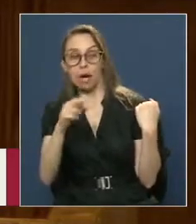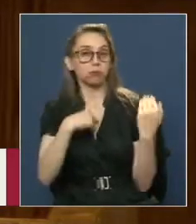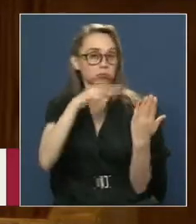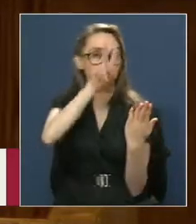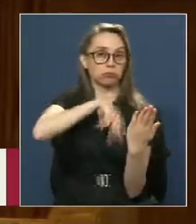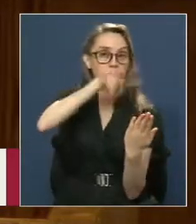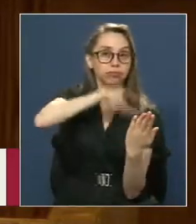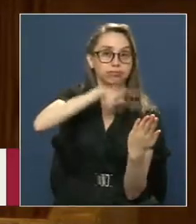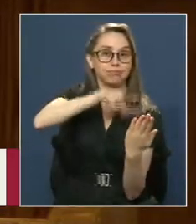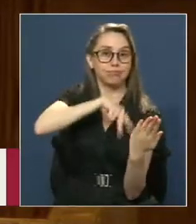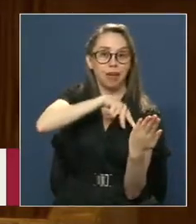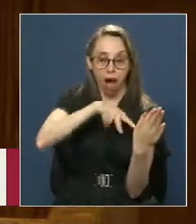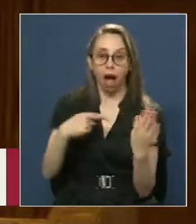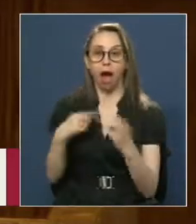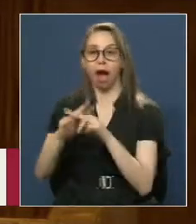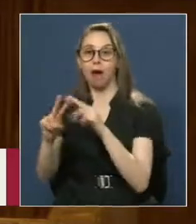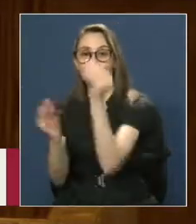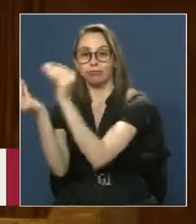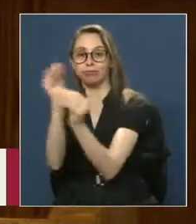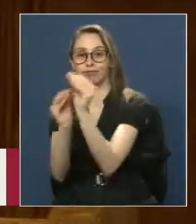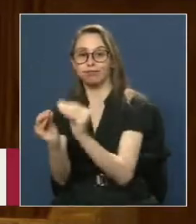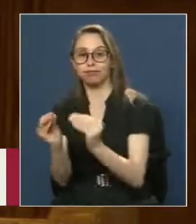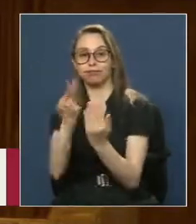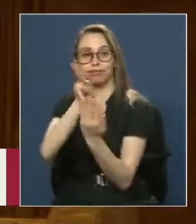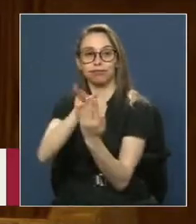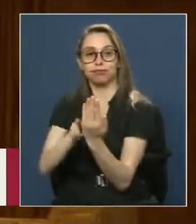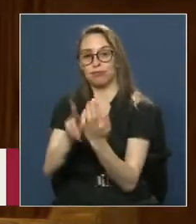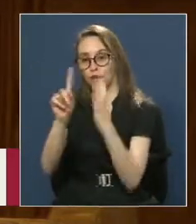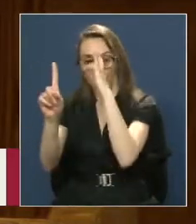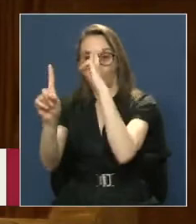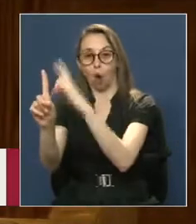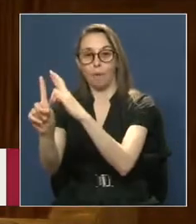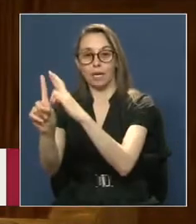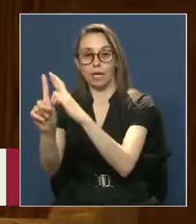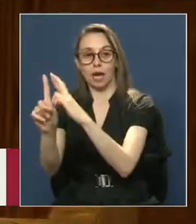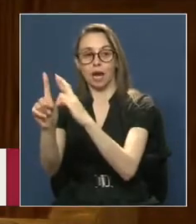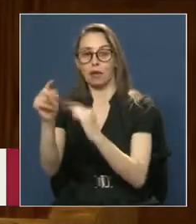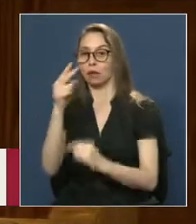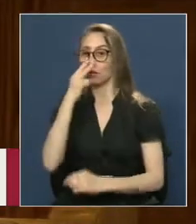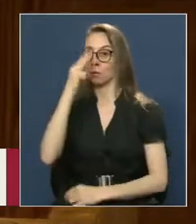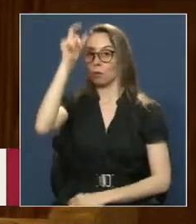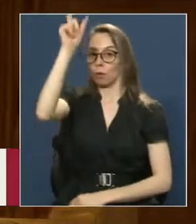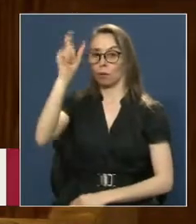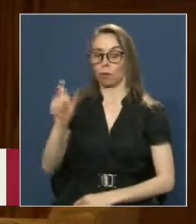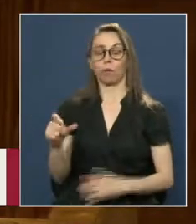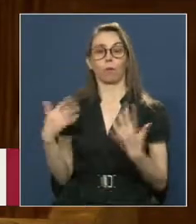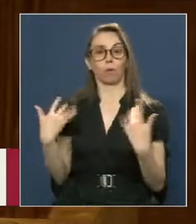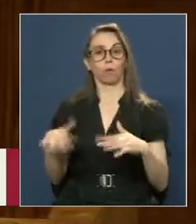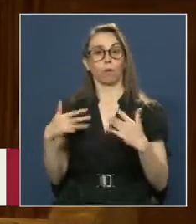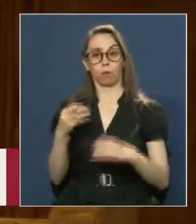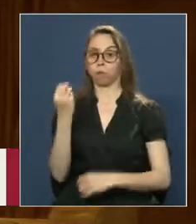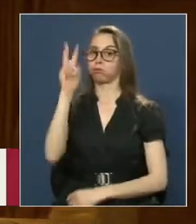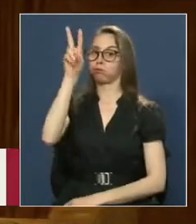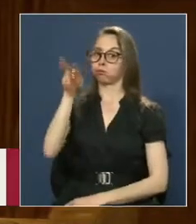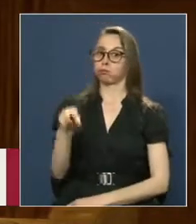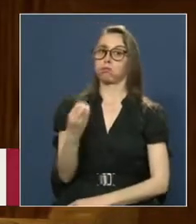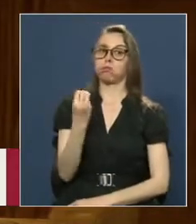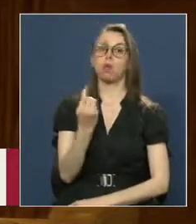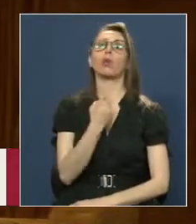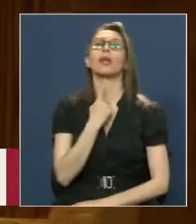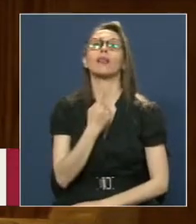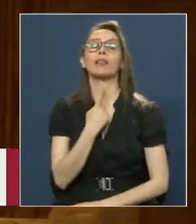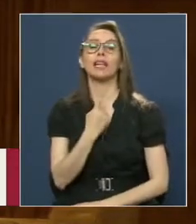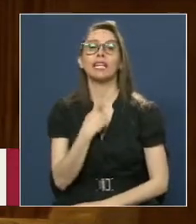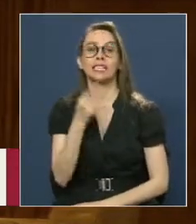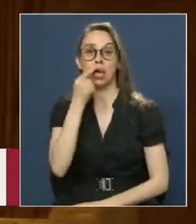poder preparar este homenaje Y me encontré con una personalidad Interesantísima y agradezco